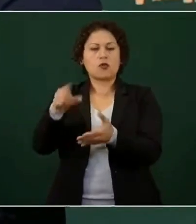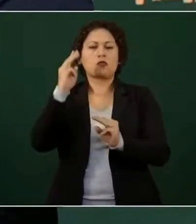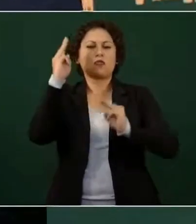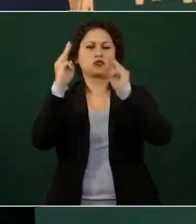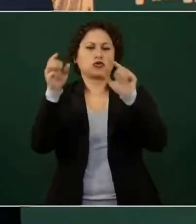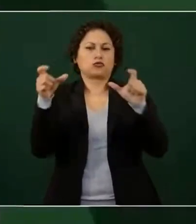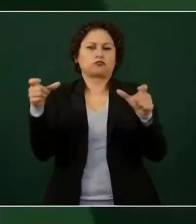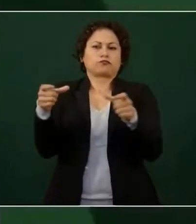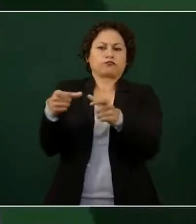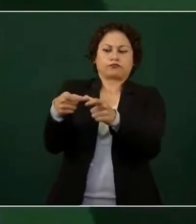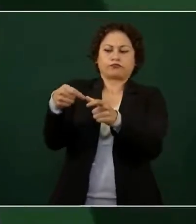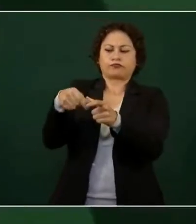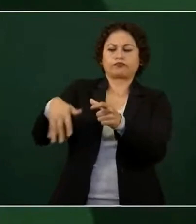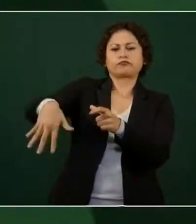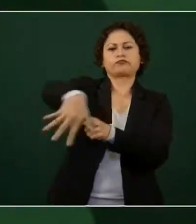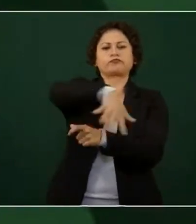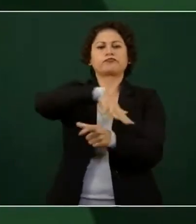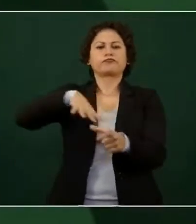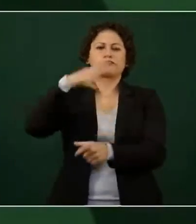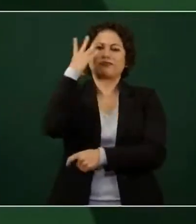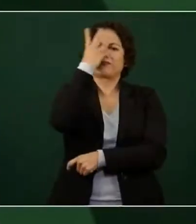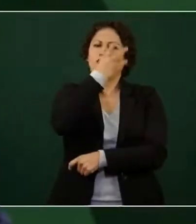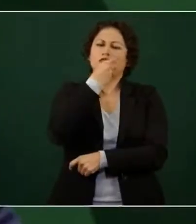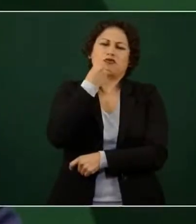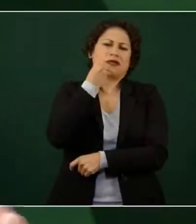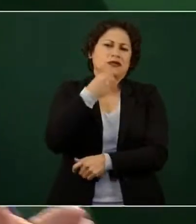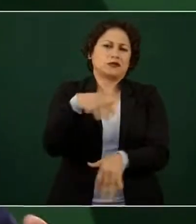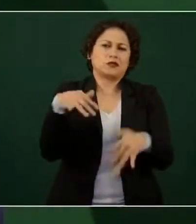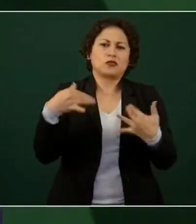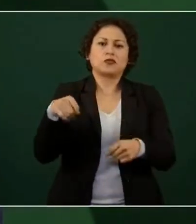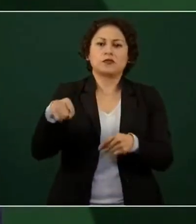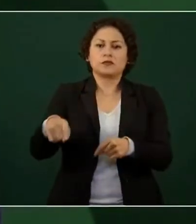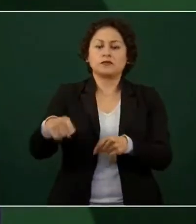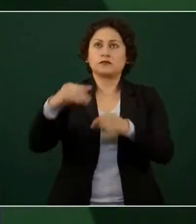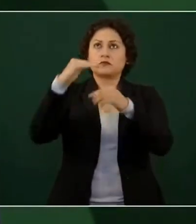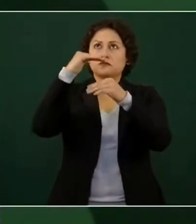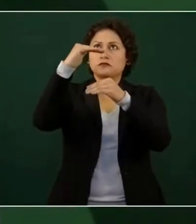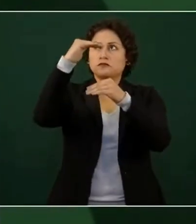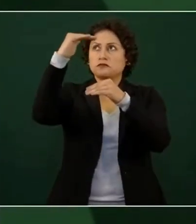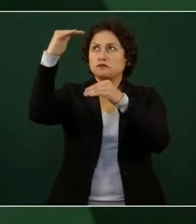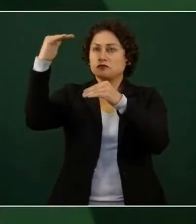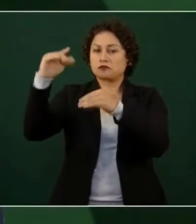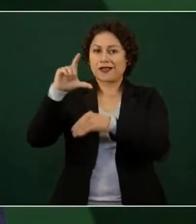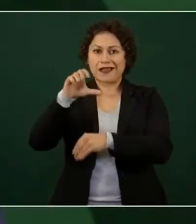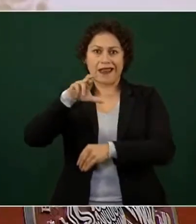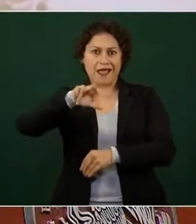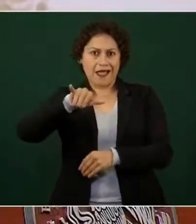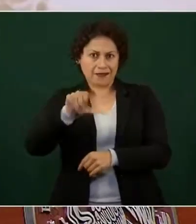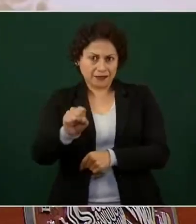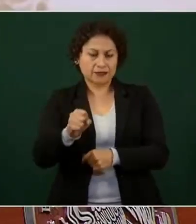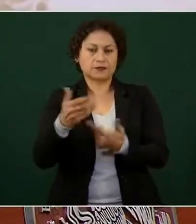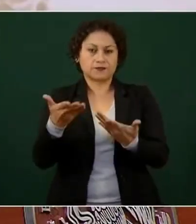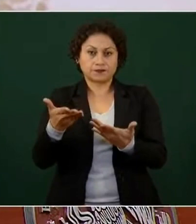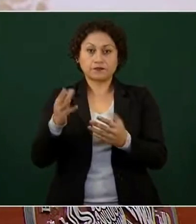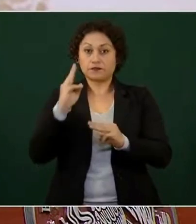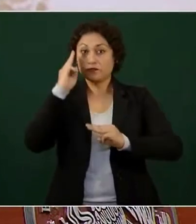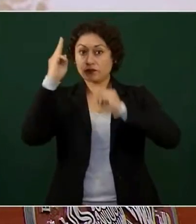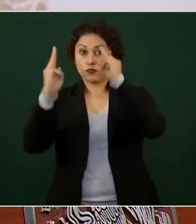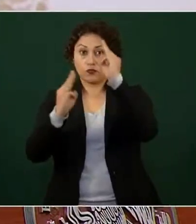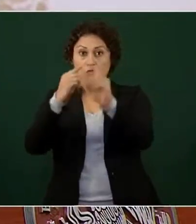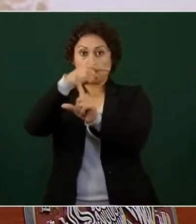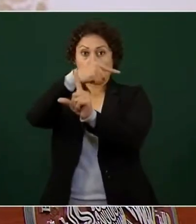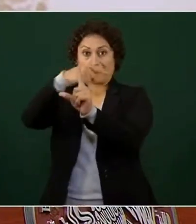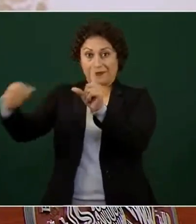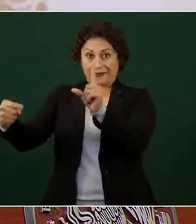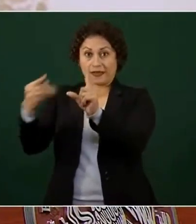lugar quedó muy bello, tiene lajas en el techo. Y la mitad del museo es sobre